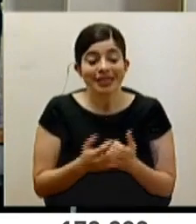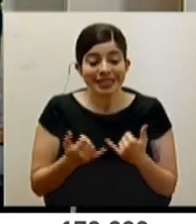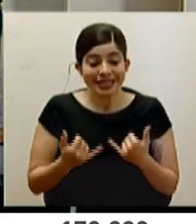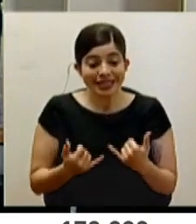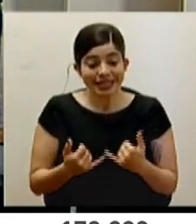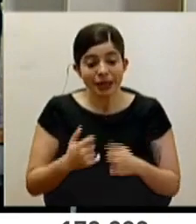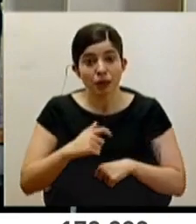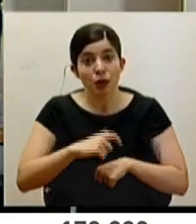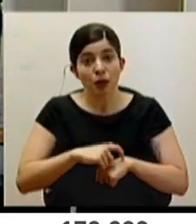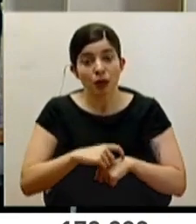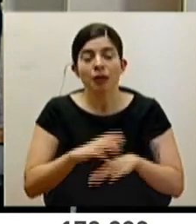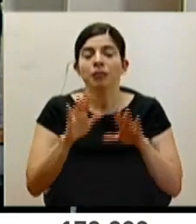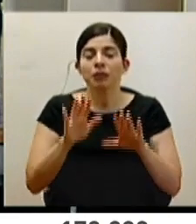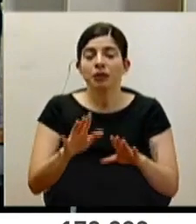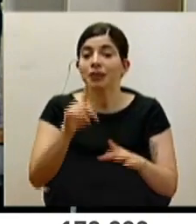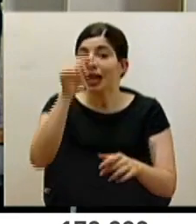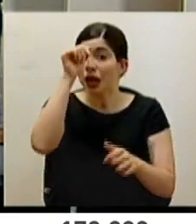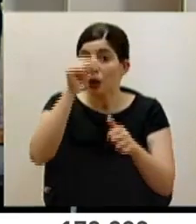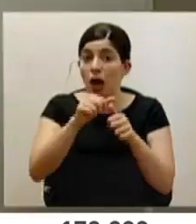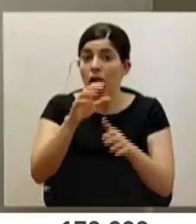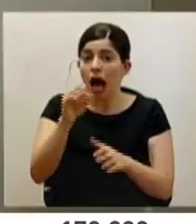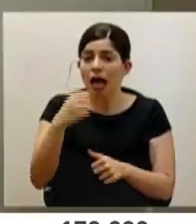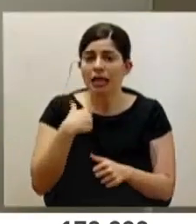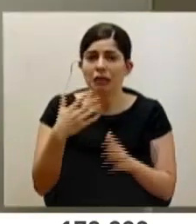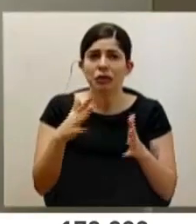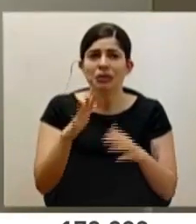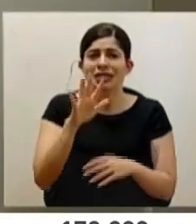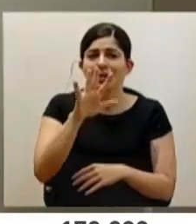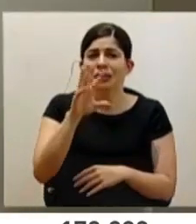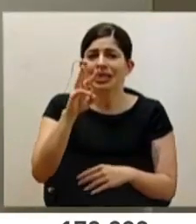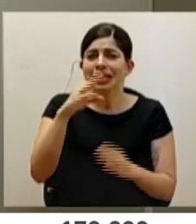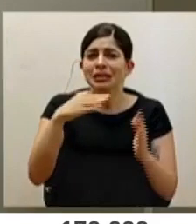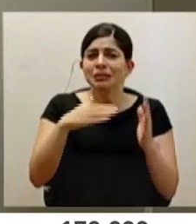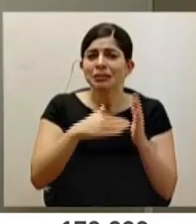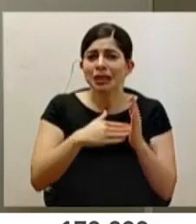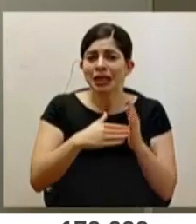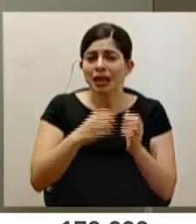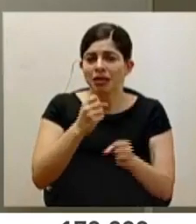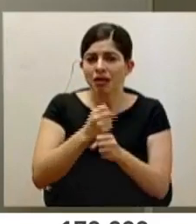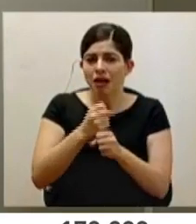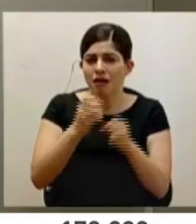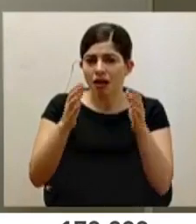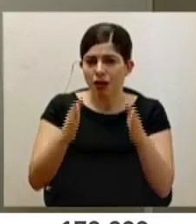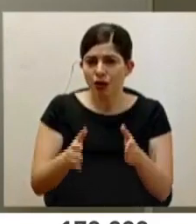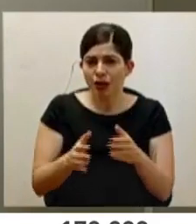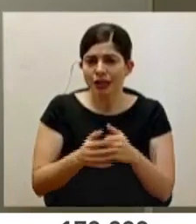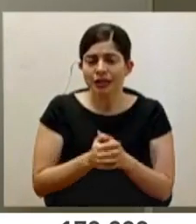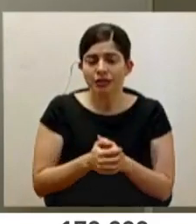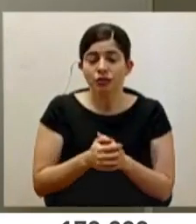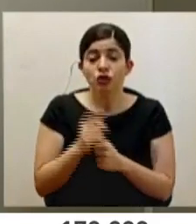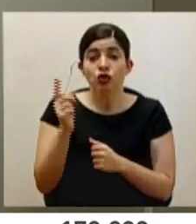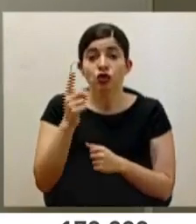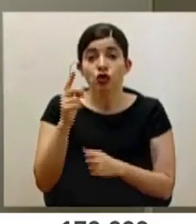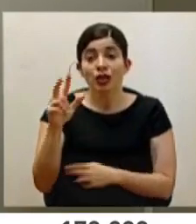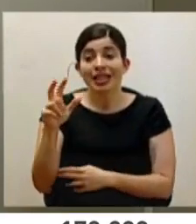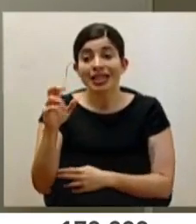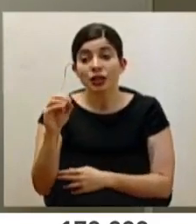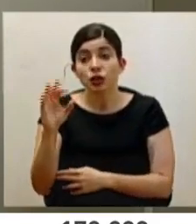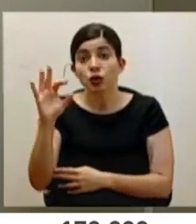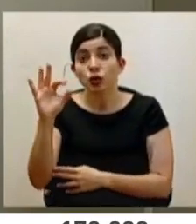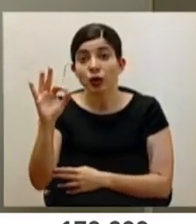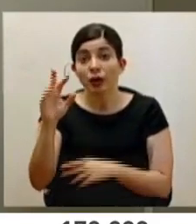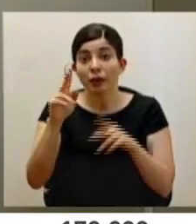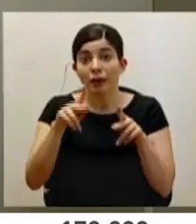el momento, bueno, recordemos que la caja tiene más o menos 56 mil colaboradores. Este, 309